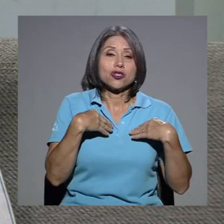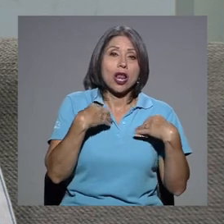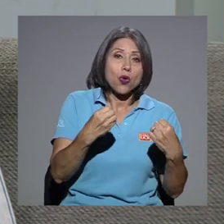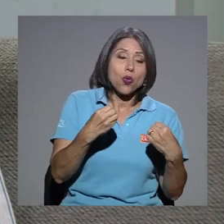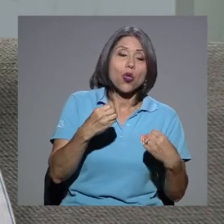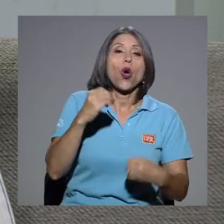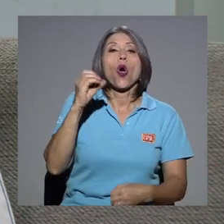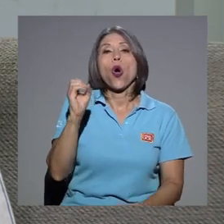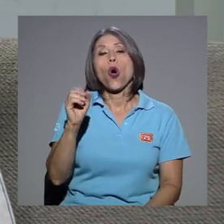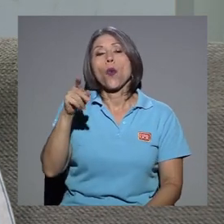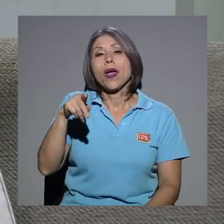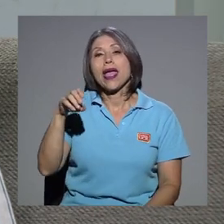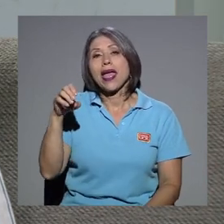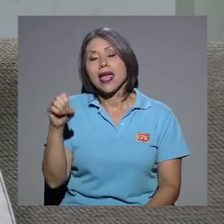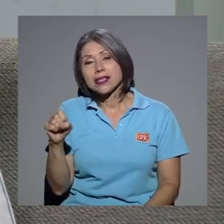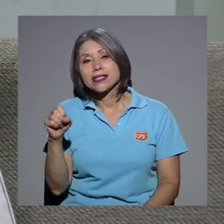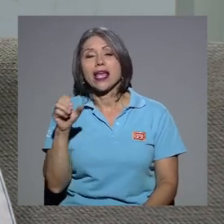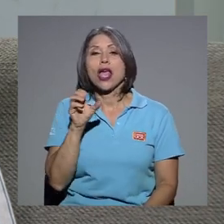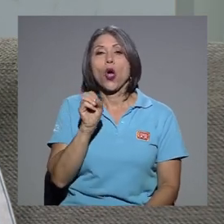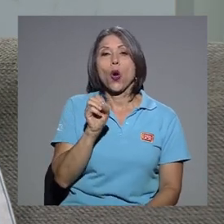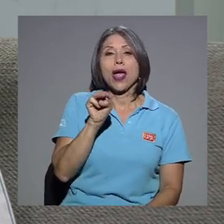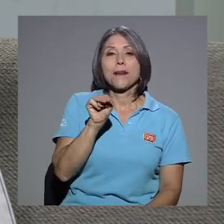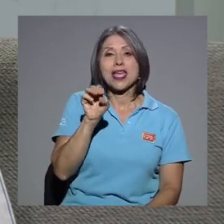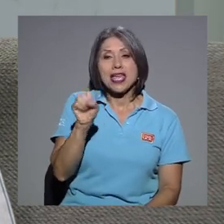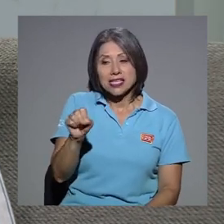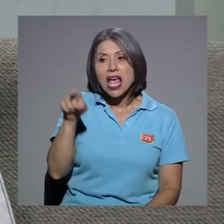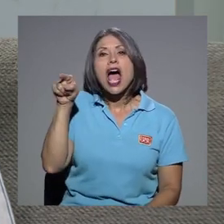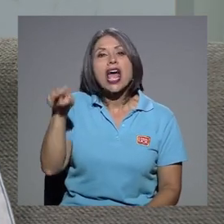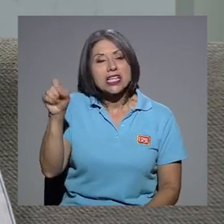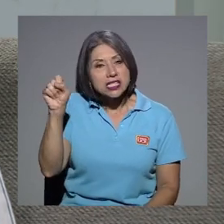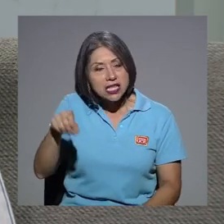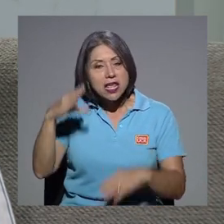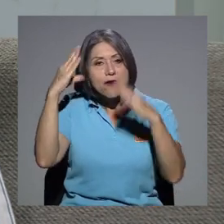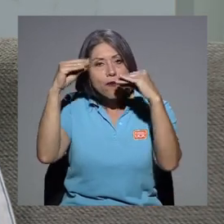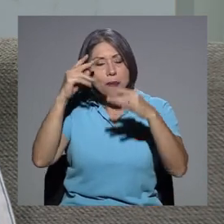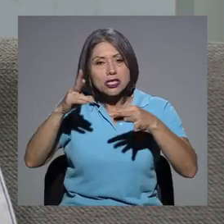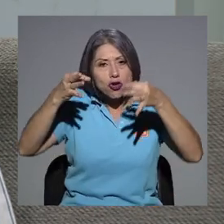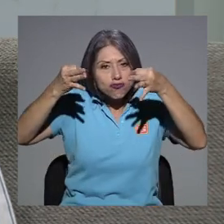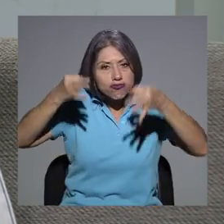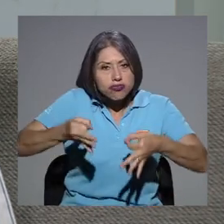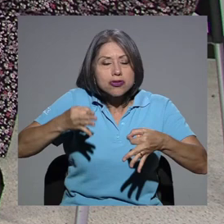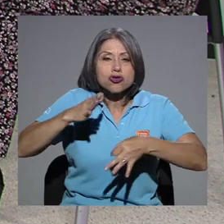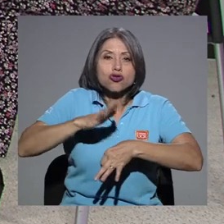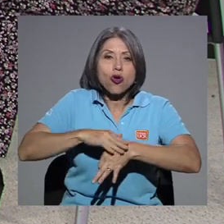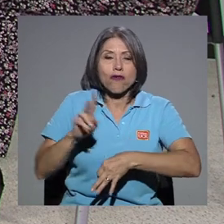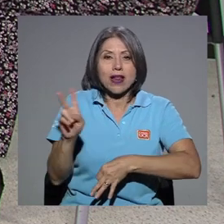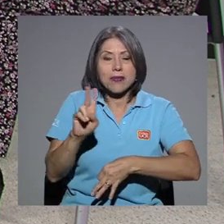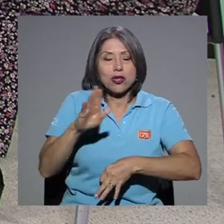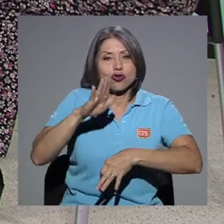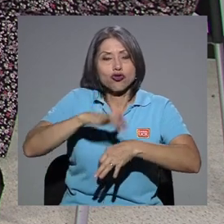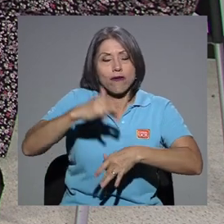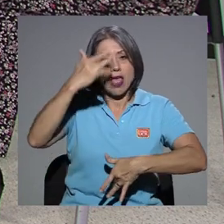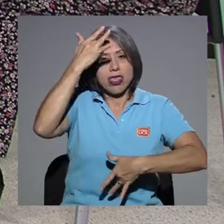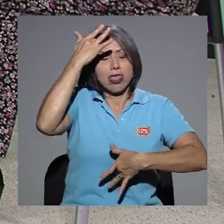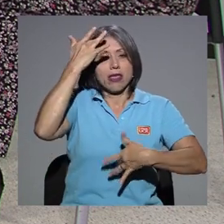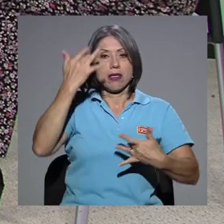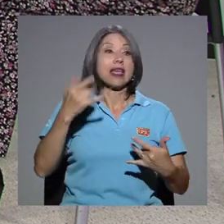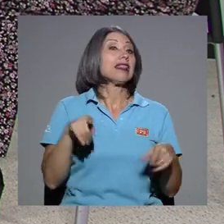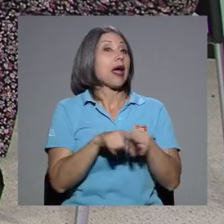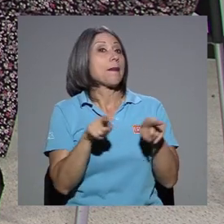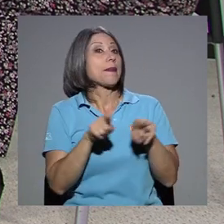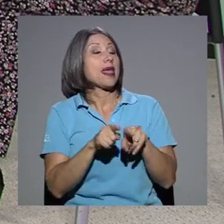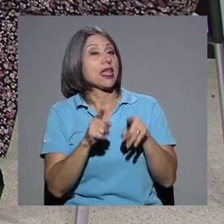verídica y comprobada sobre el virus y sobre el brote que hay en este momento. Y actualizar, porque ellos están